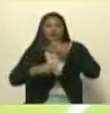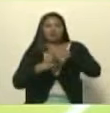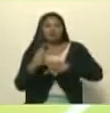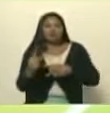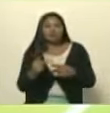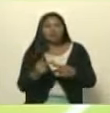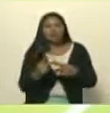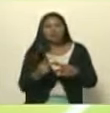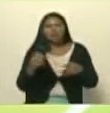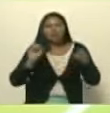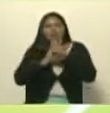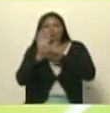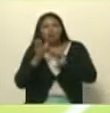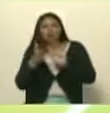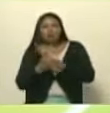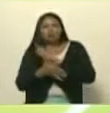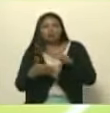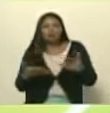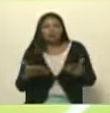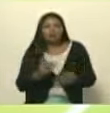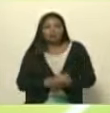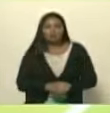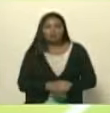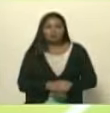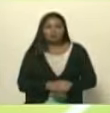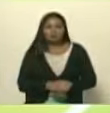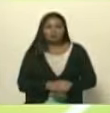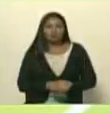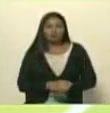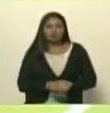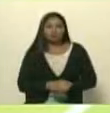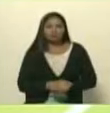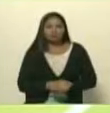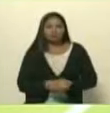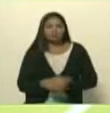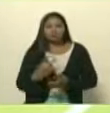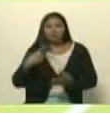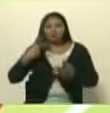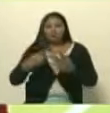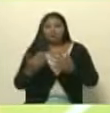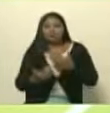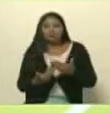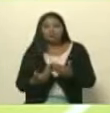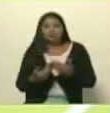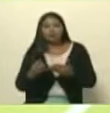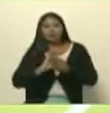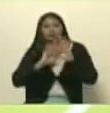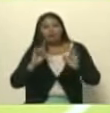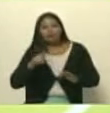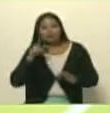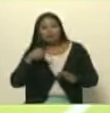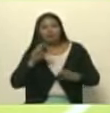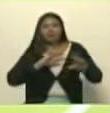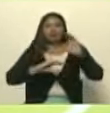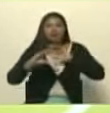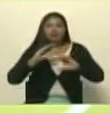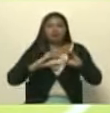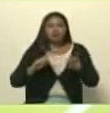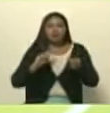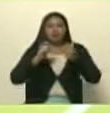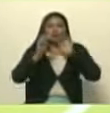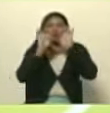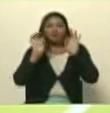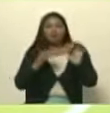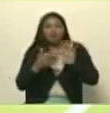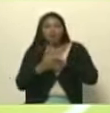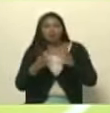pandemia que nos obligó a una cuarentena voluntaria y que cambió la forma de comunicarnos, cambió la forma